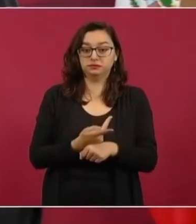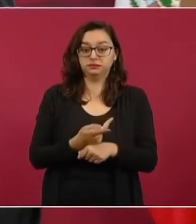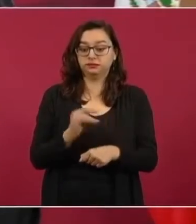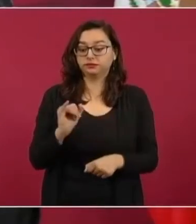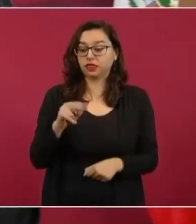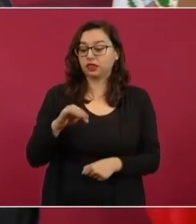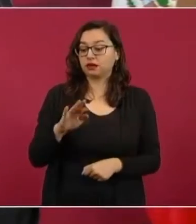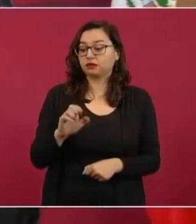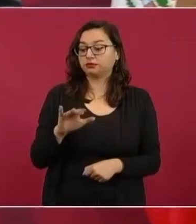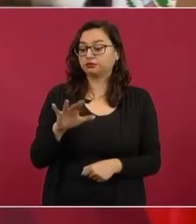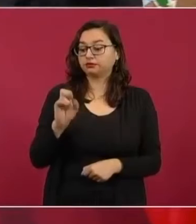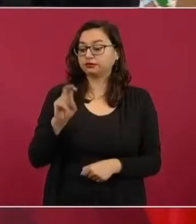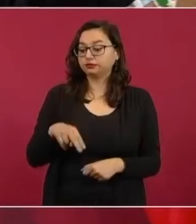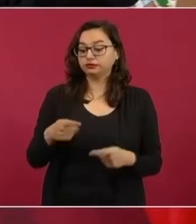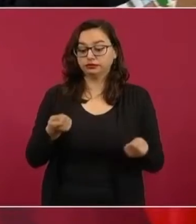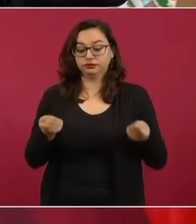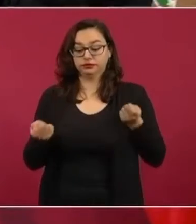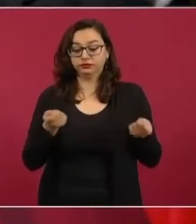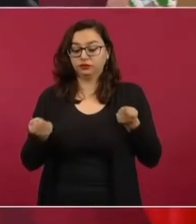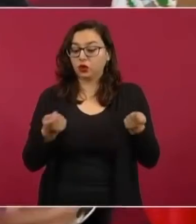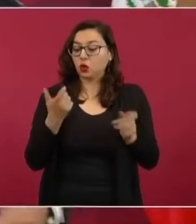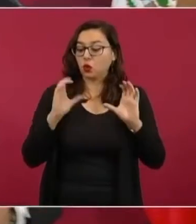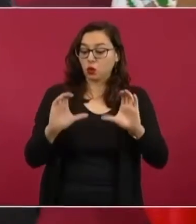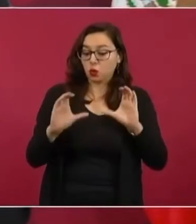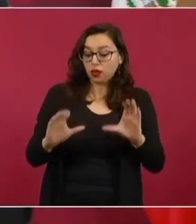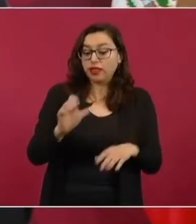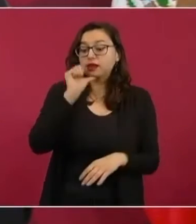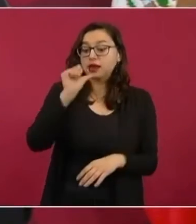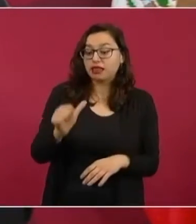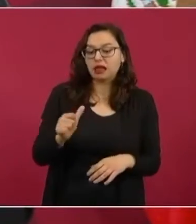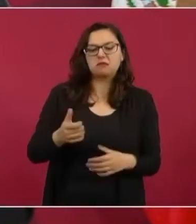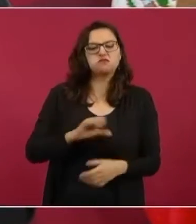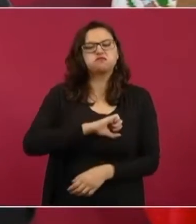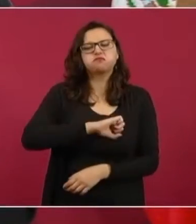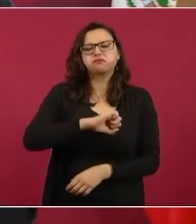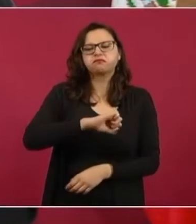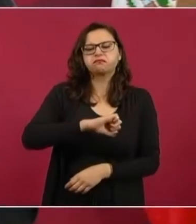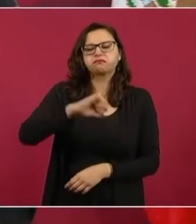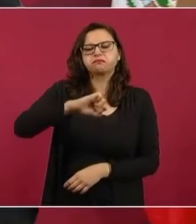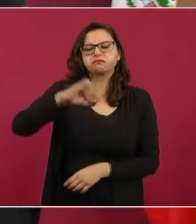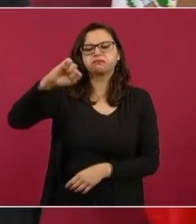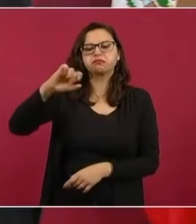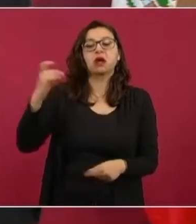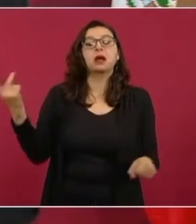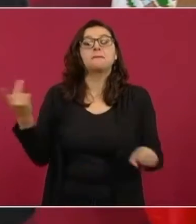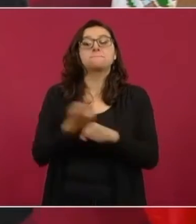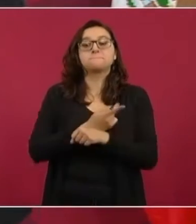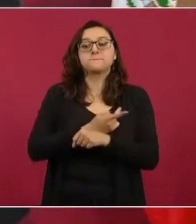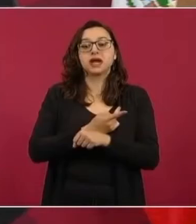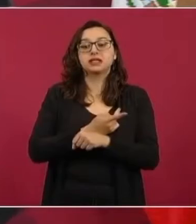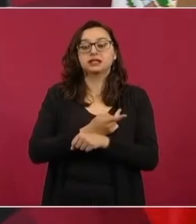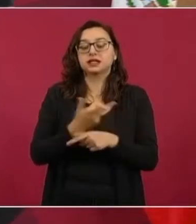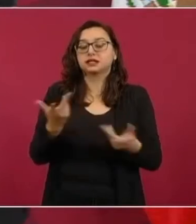aunque aumentemos el salario, la inflación